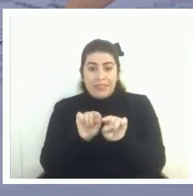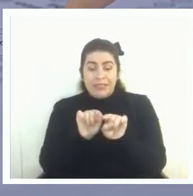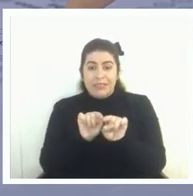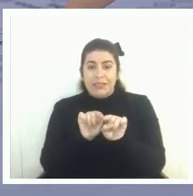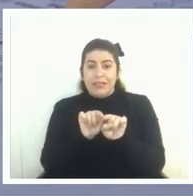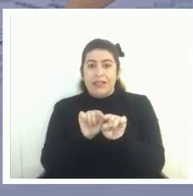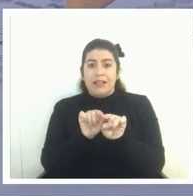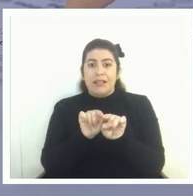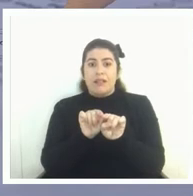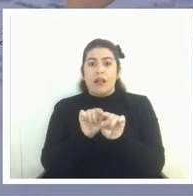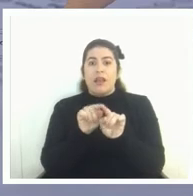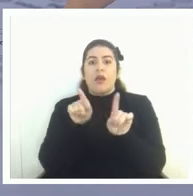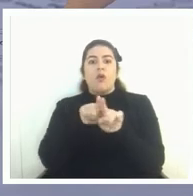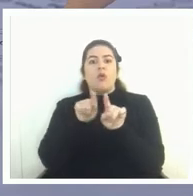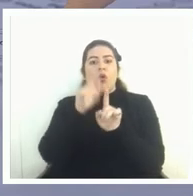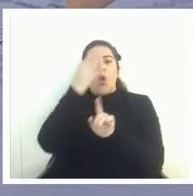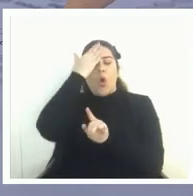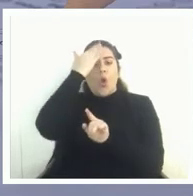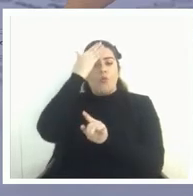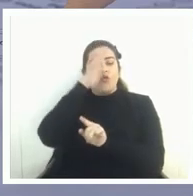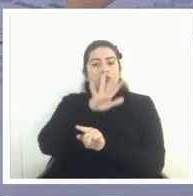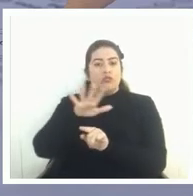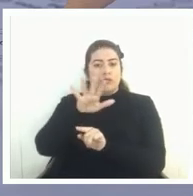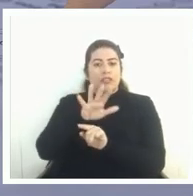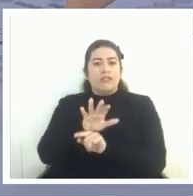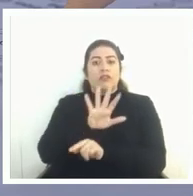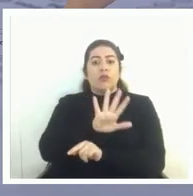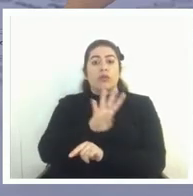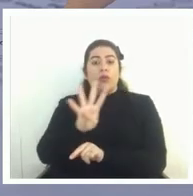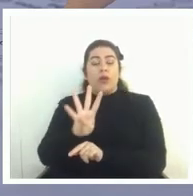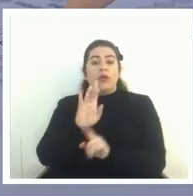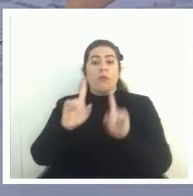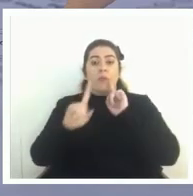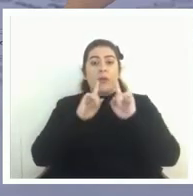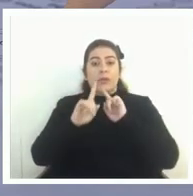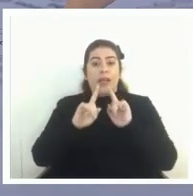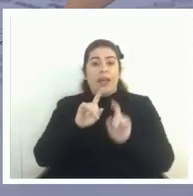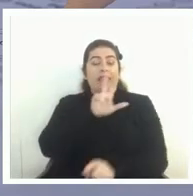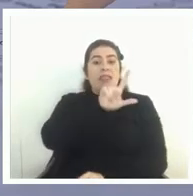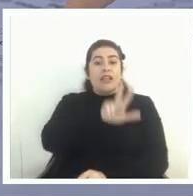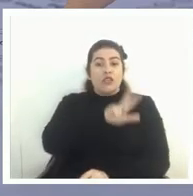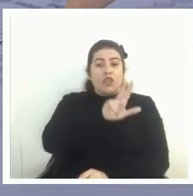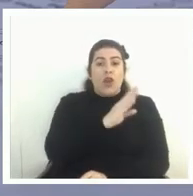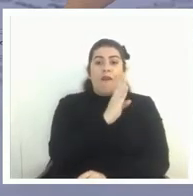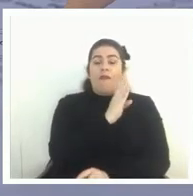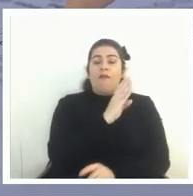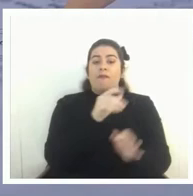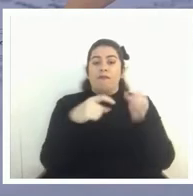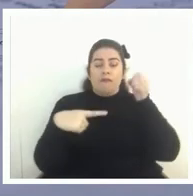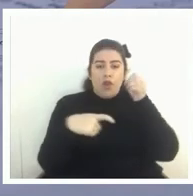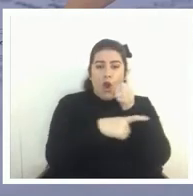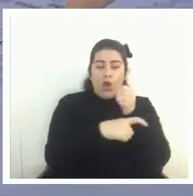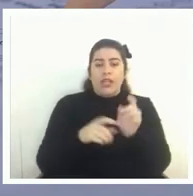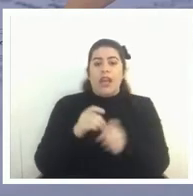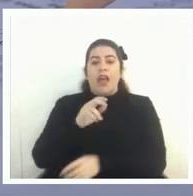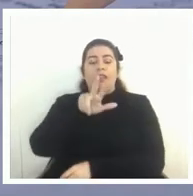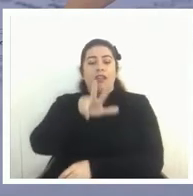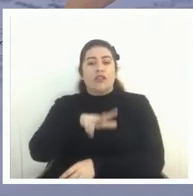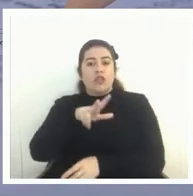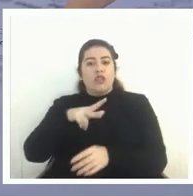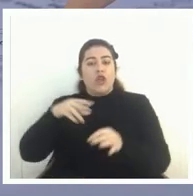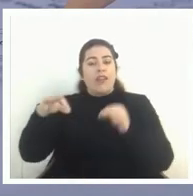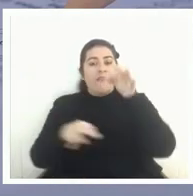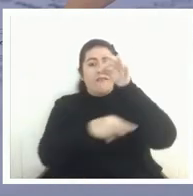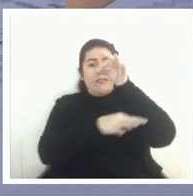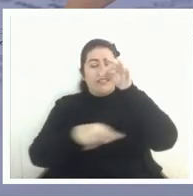común que tiene 54 preguntas 18 de biología 18 de física 18 de química y luego